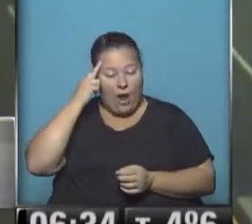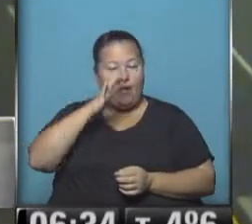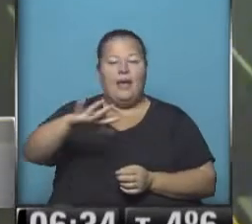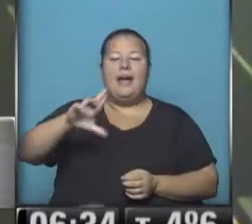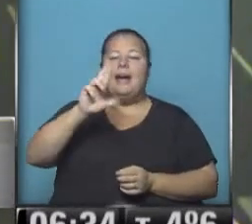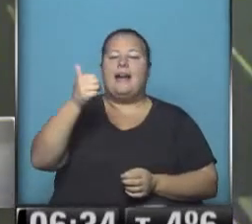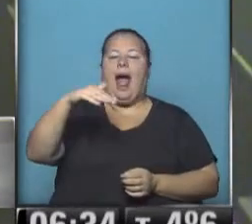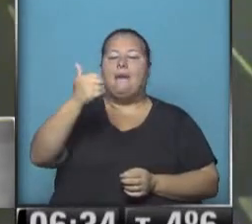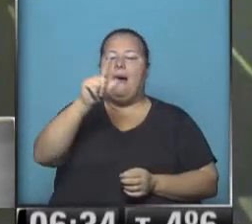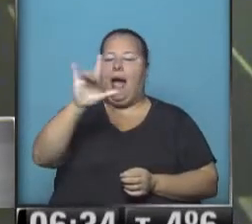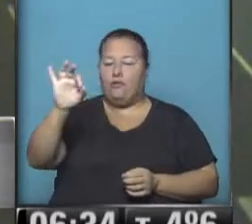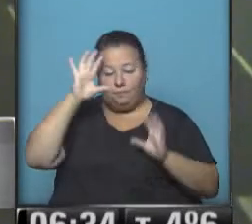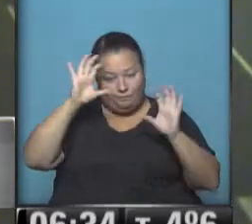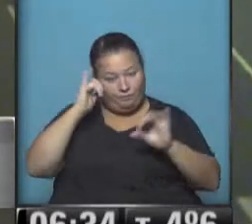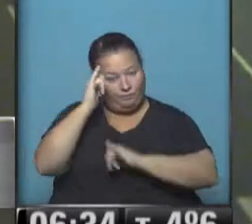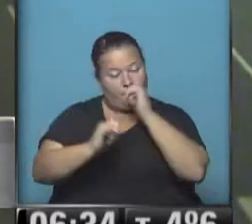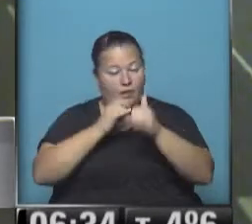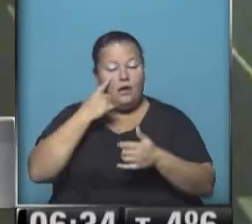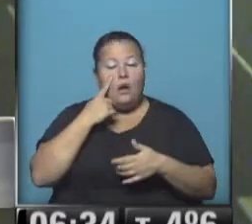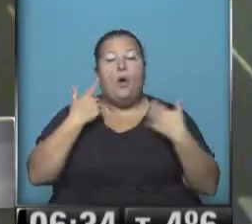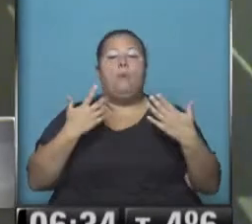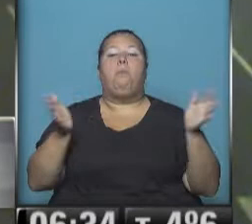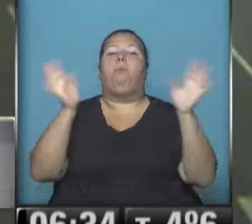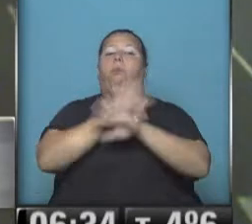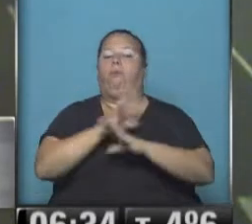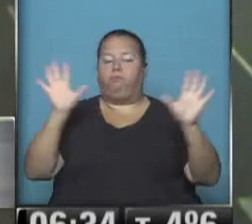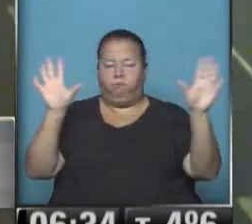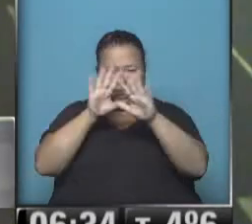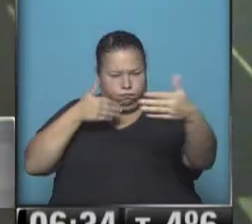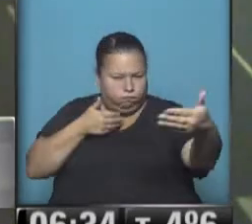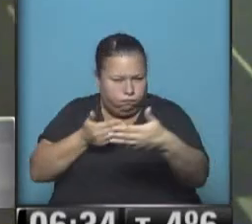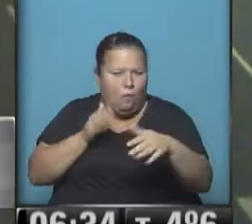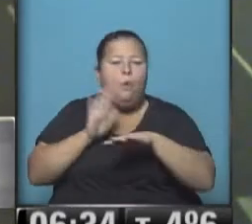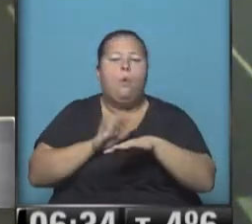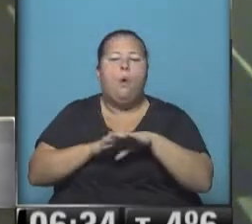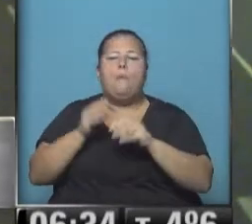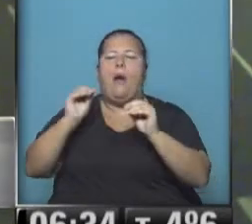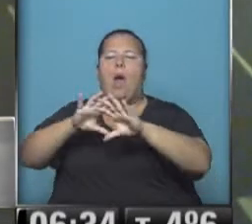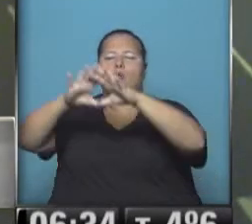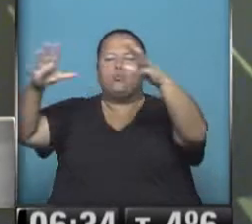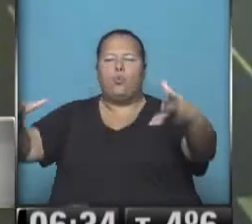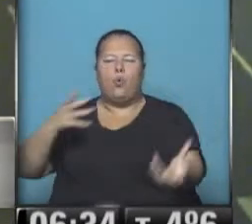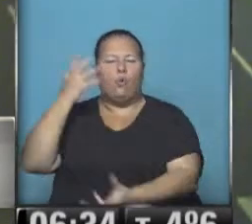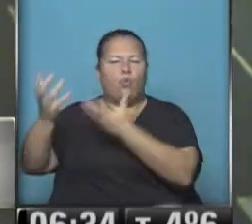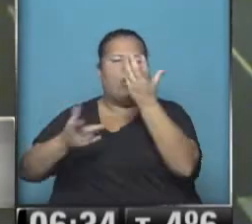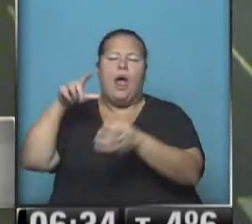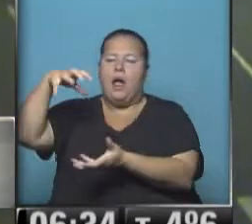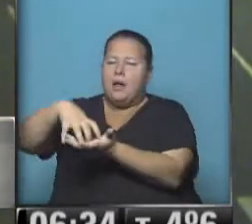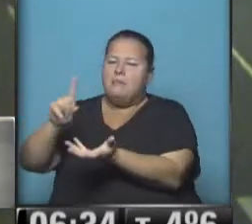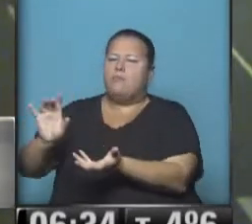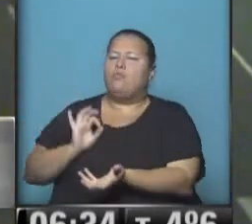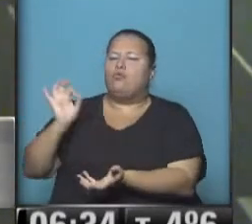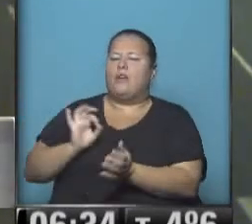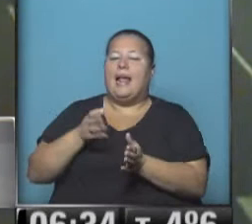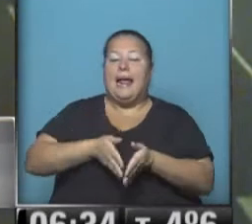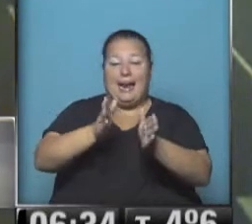altura de Ramallo, tengan en cuenta este dato, que pueden encontrar la visibilidad algo reducida por la quema de un basural que está instalado desde hace muchos años a